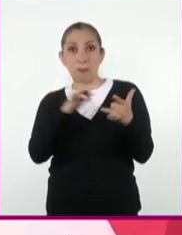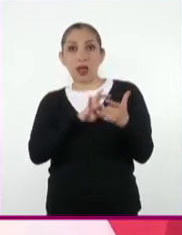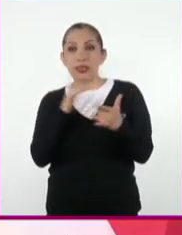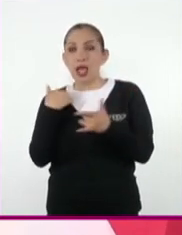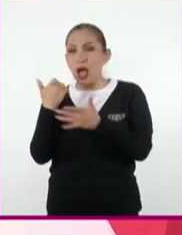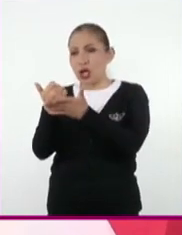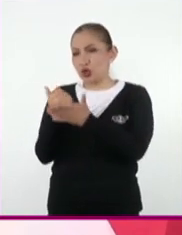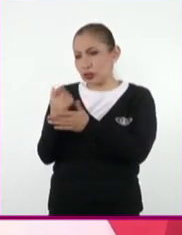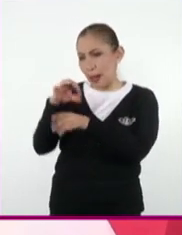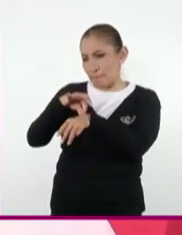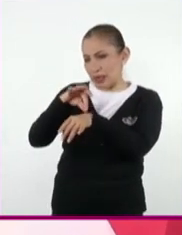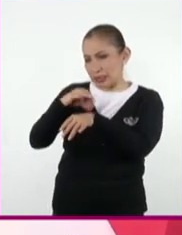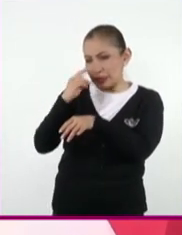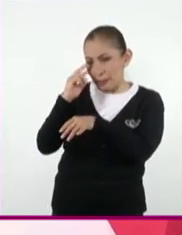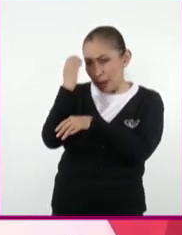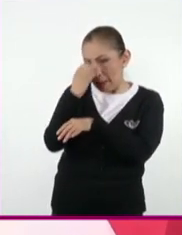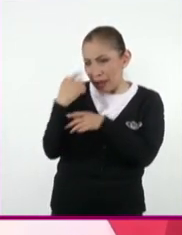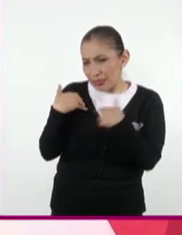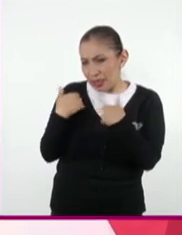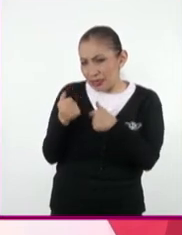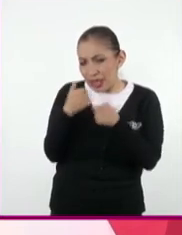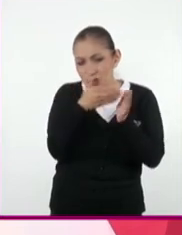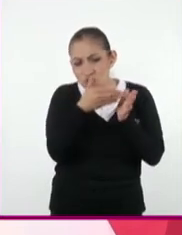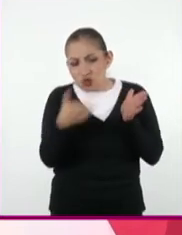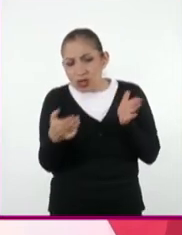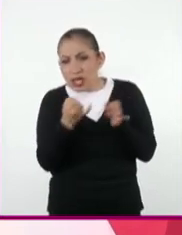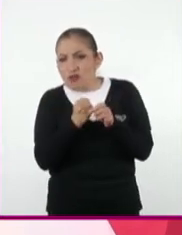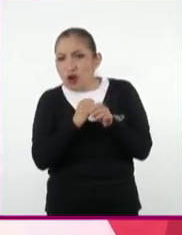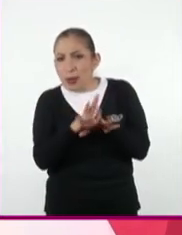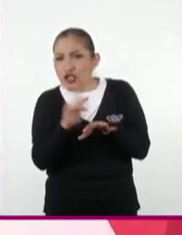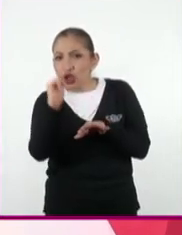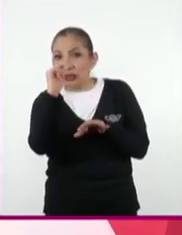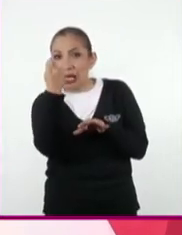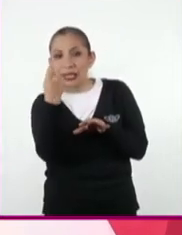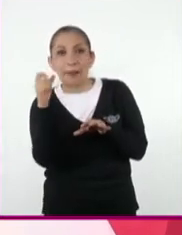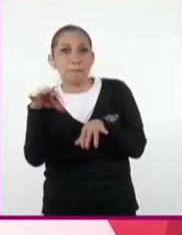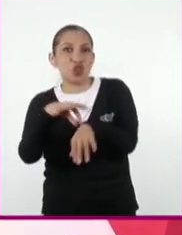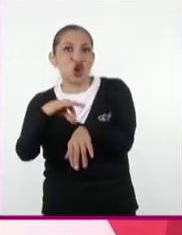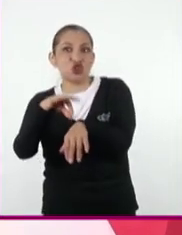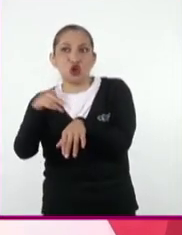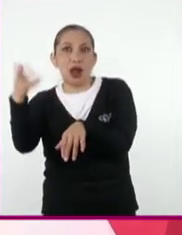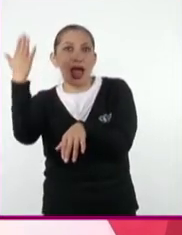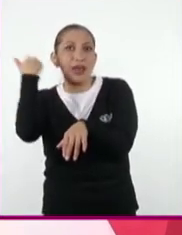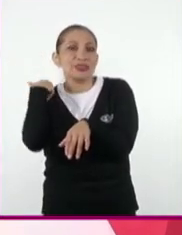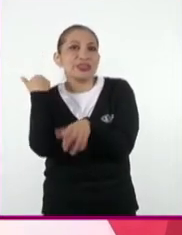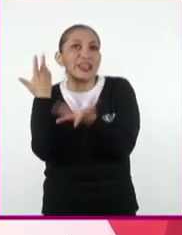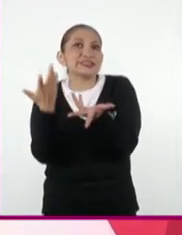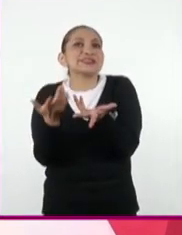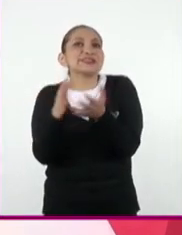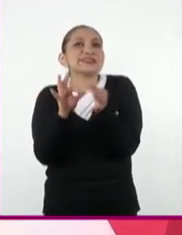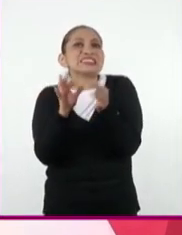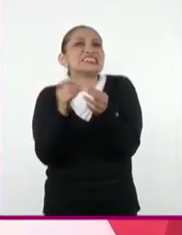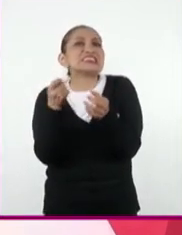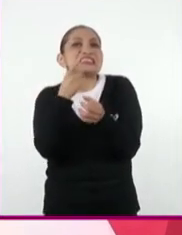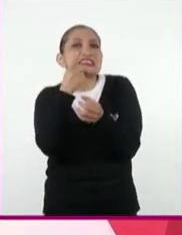apoyarse en la medicina para comprender los datos de los informes técnicos de los médicos de la época que estudia.